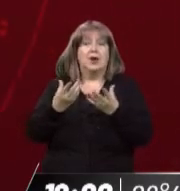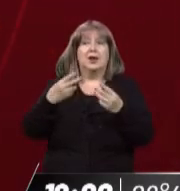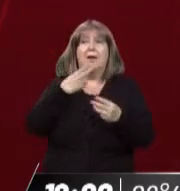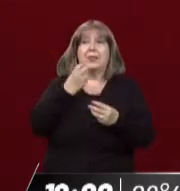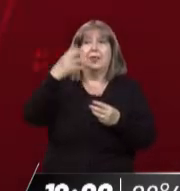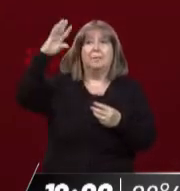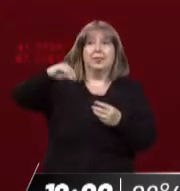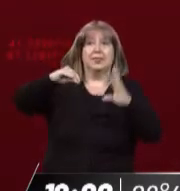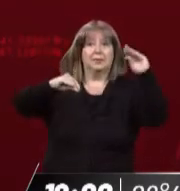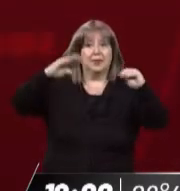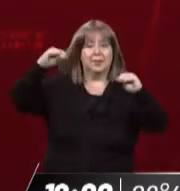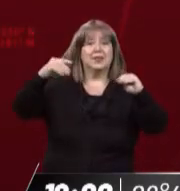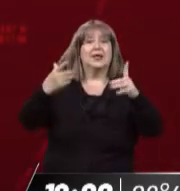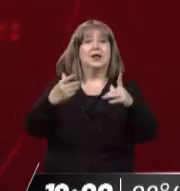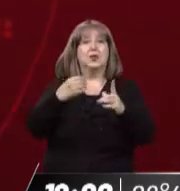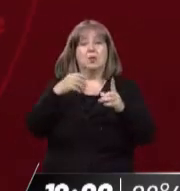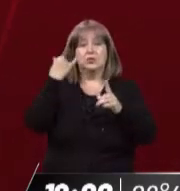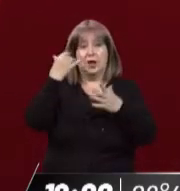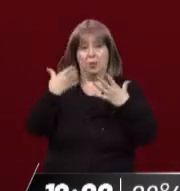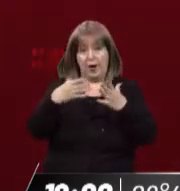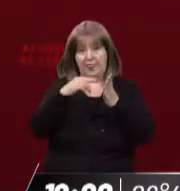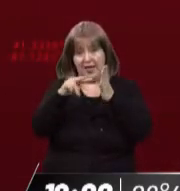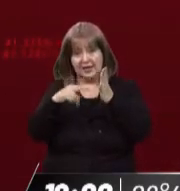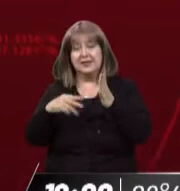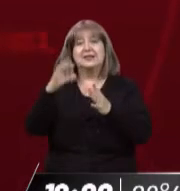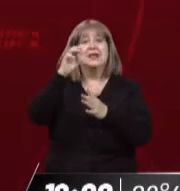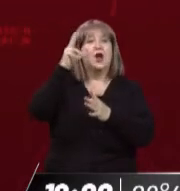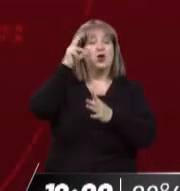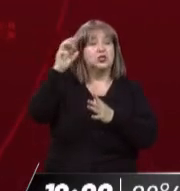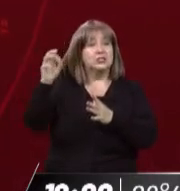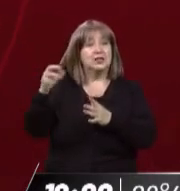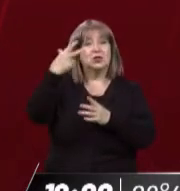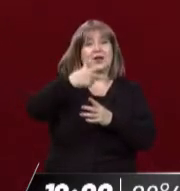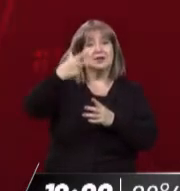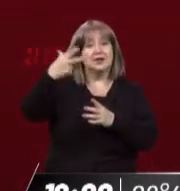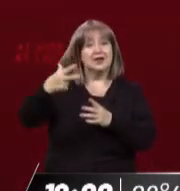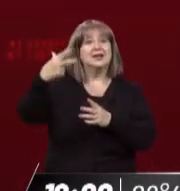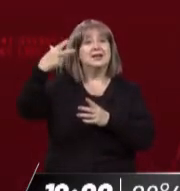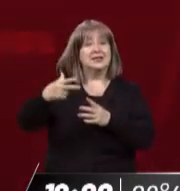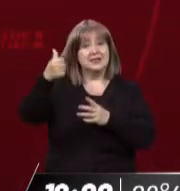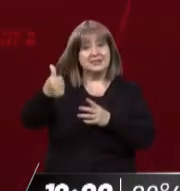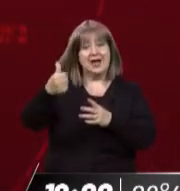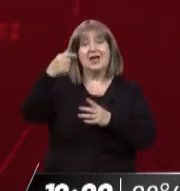energía eléctrica? En todas estas vías. Claro, está el 0800-333